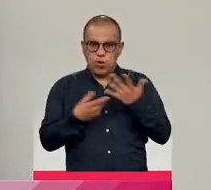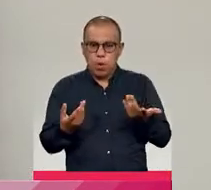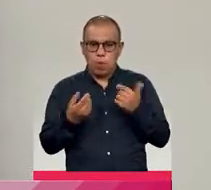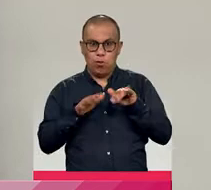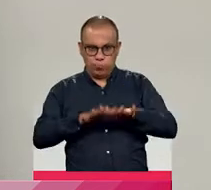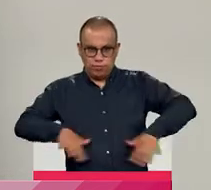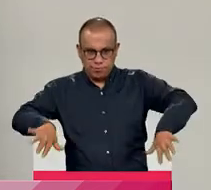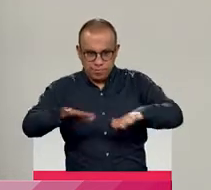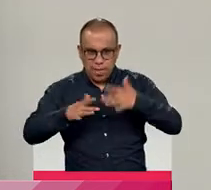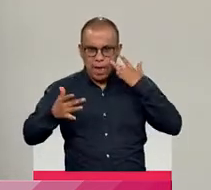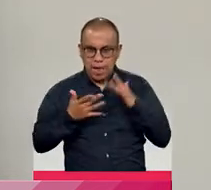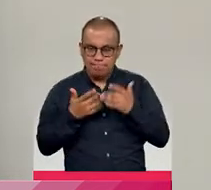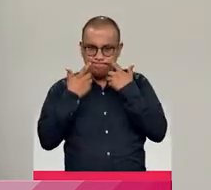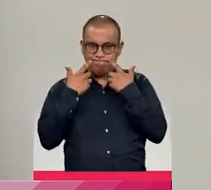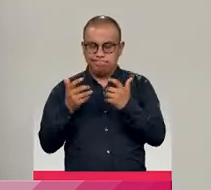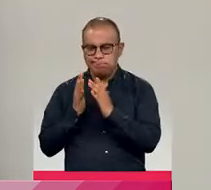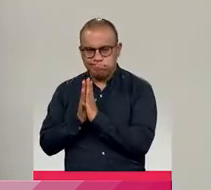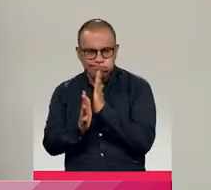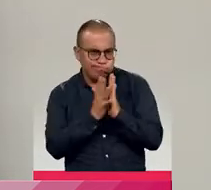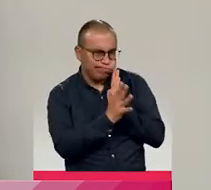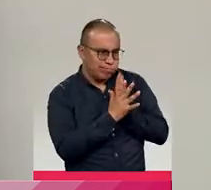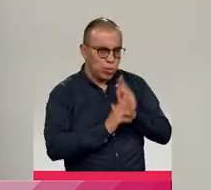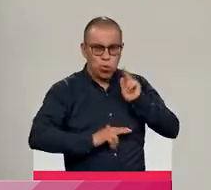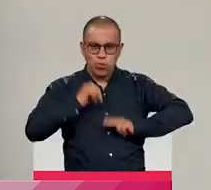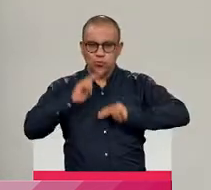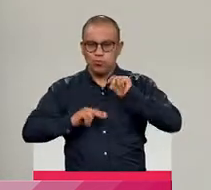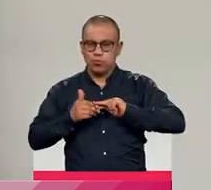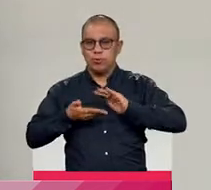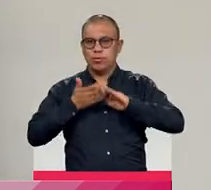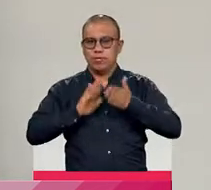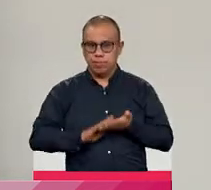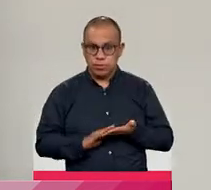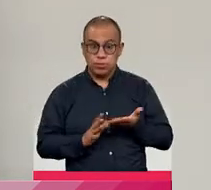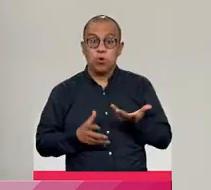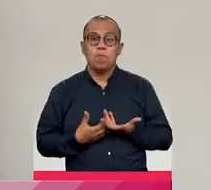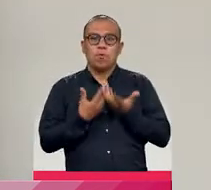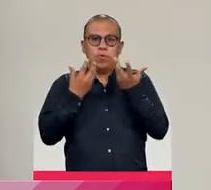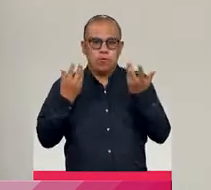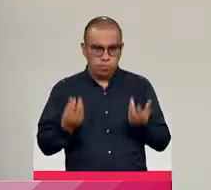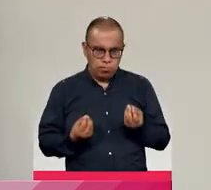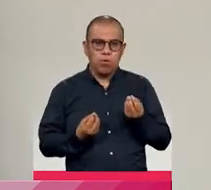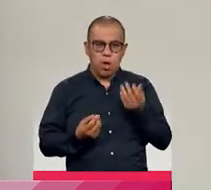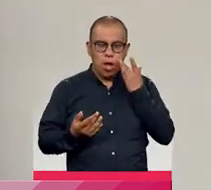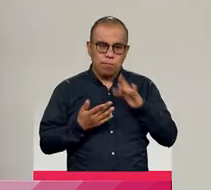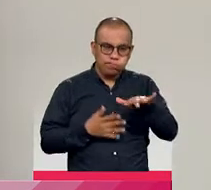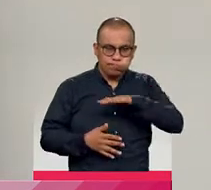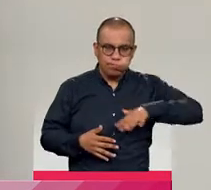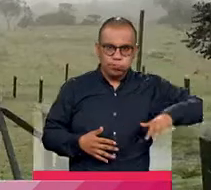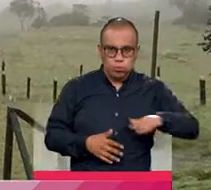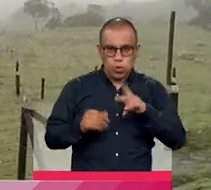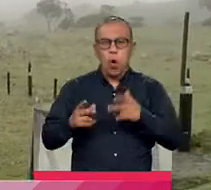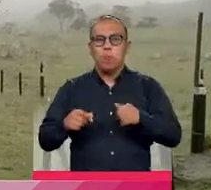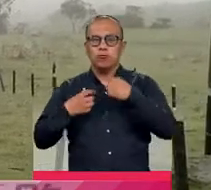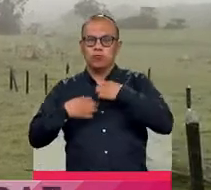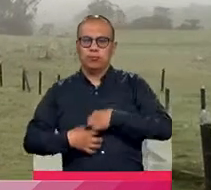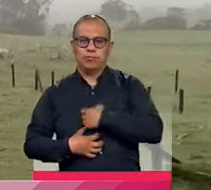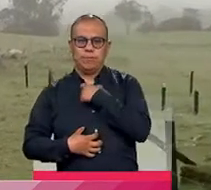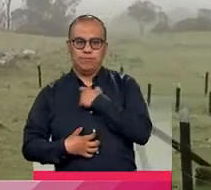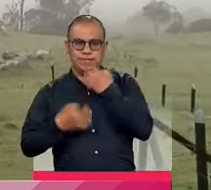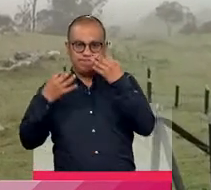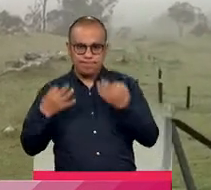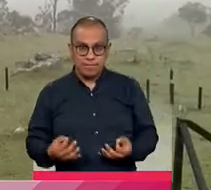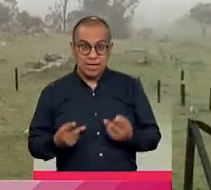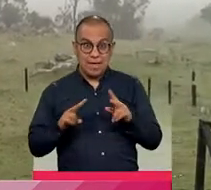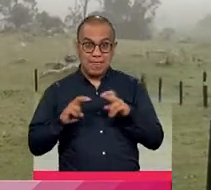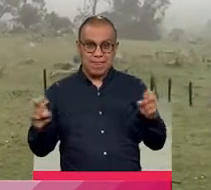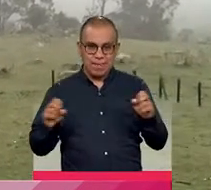existen significativas experiencias de construcción de paz, tanto desde la esfera gubernamental como desde la sociedad civil. La provincia de